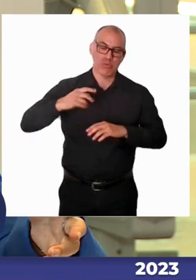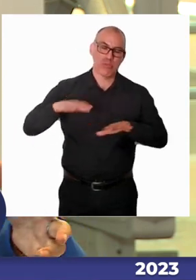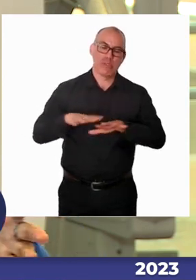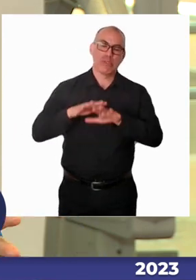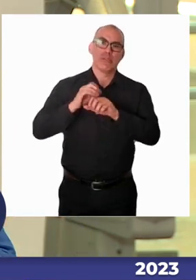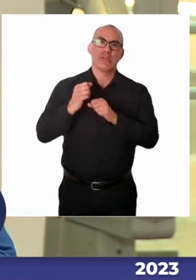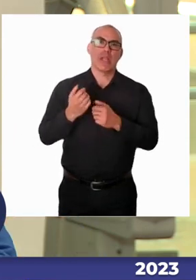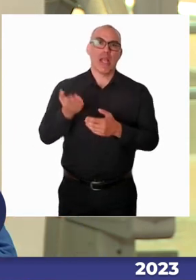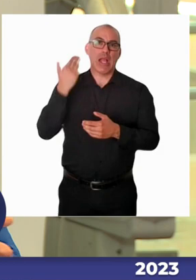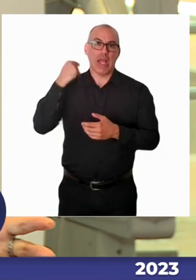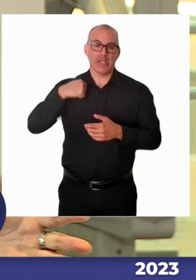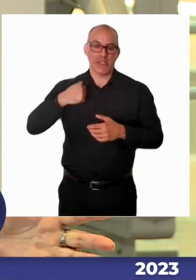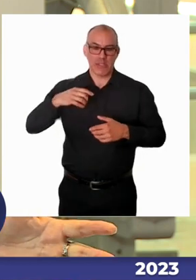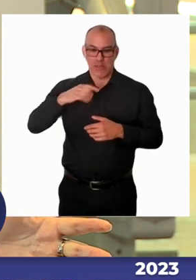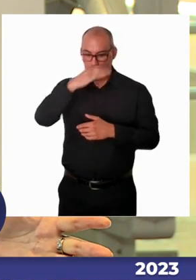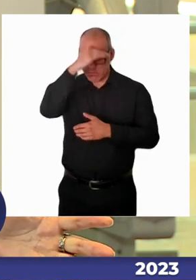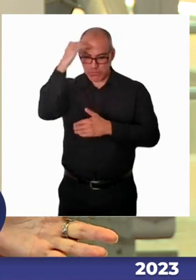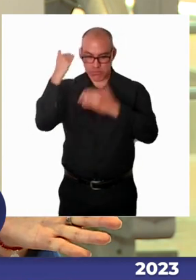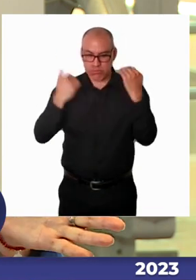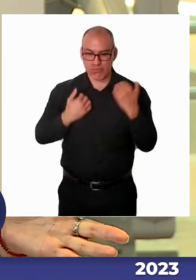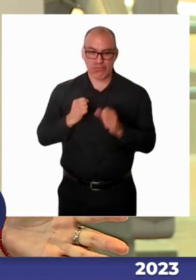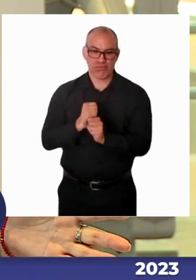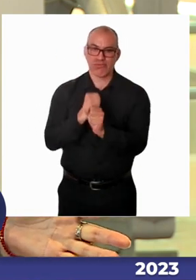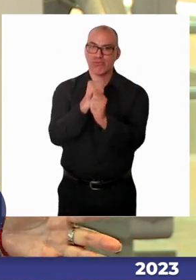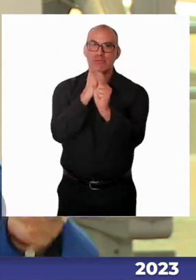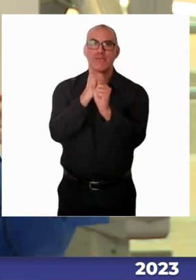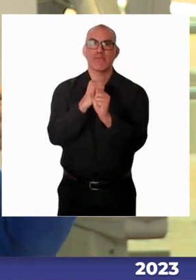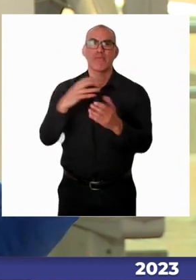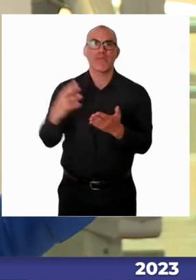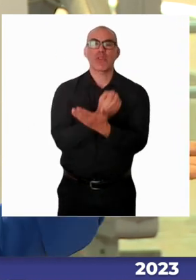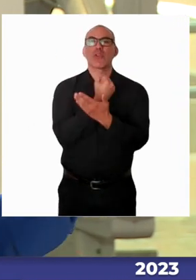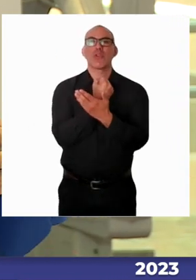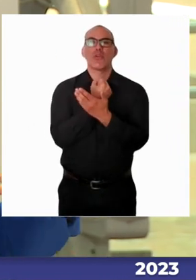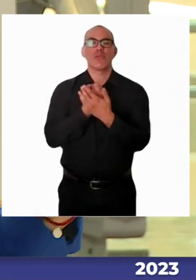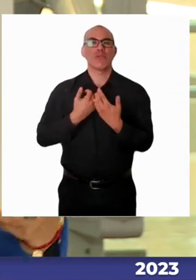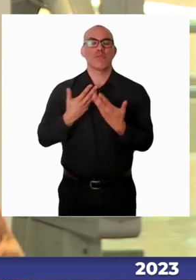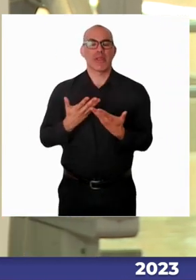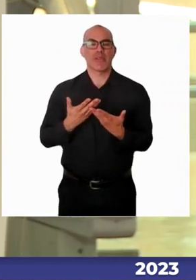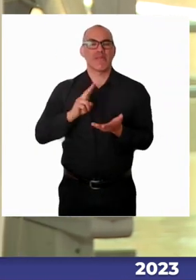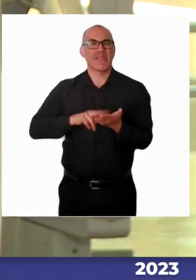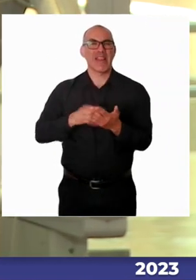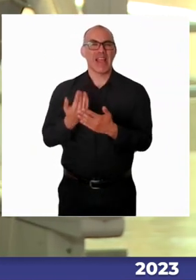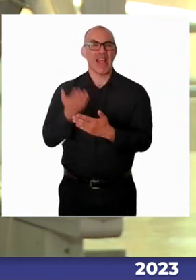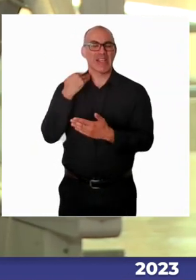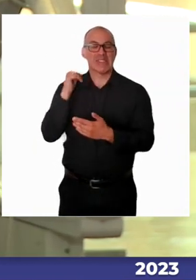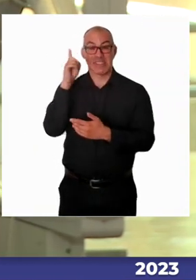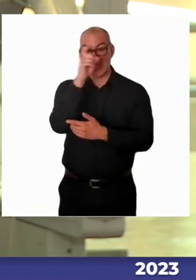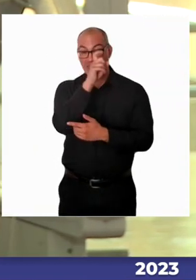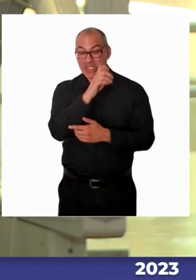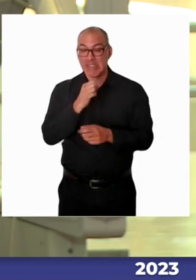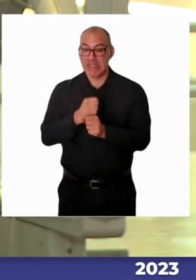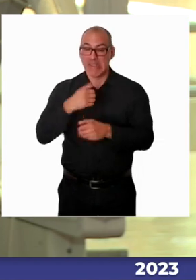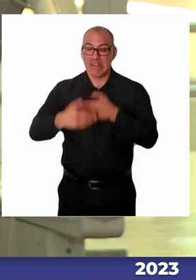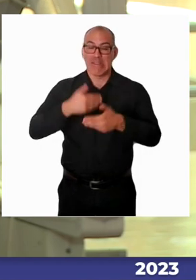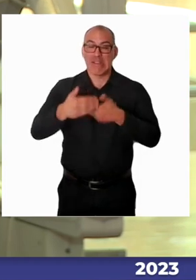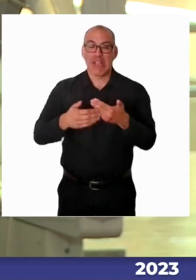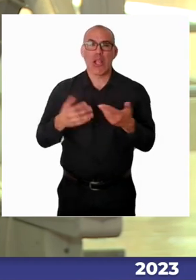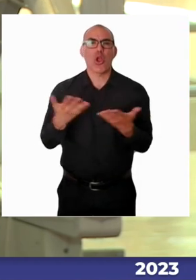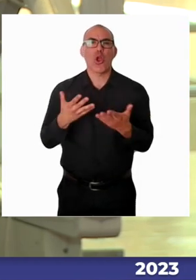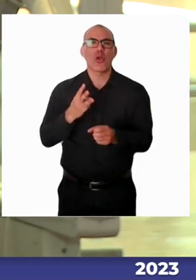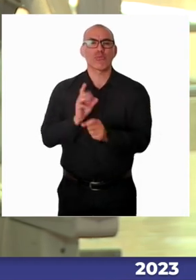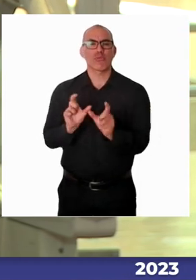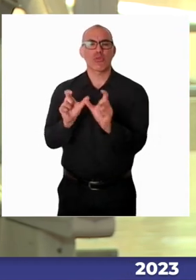complejo, porque uno tiene que ir abriéndose espacios en circunstancias que nosotros, los legisladores y legisladoras, representamos a la comunidad.